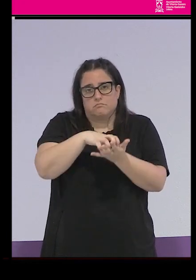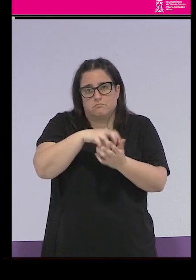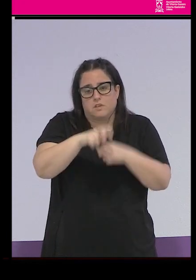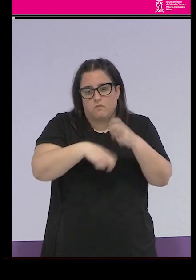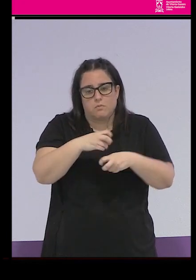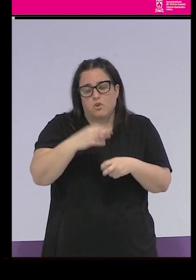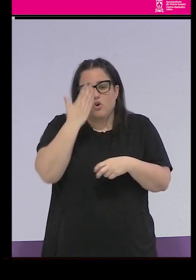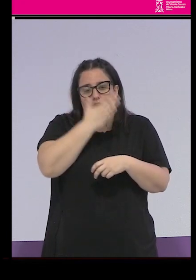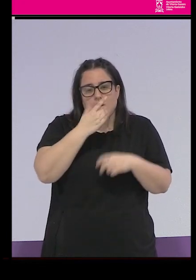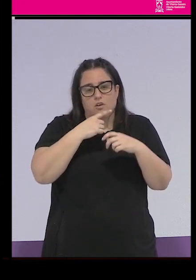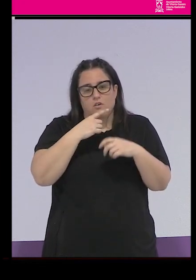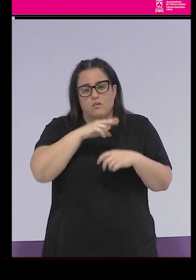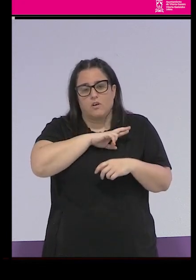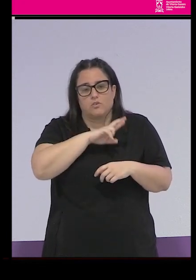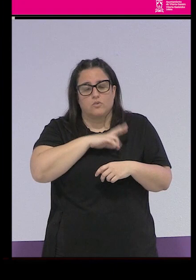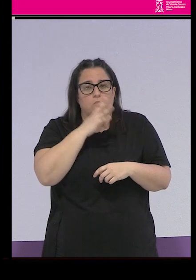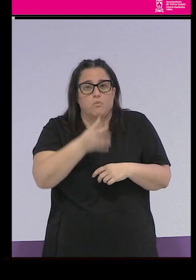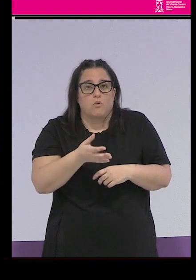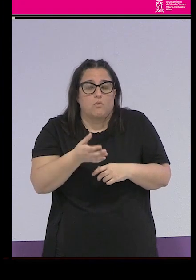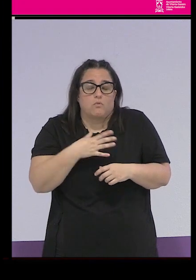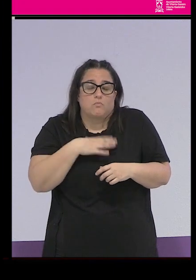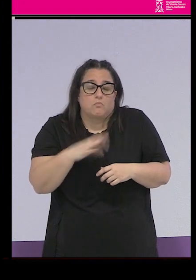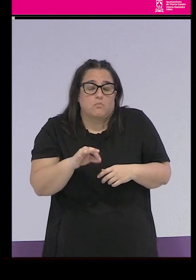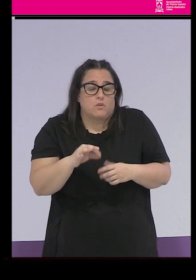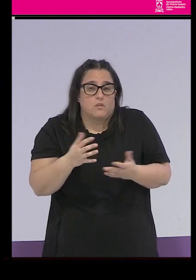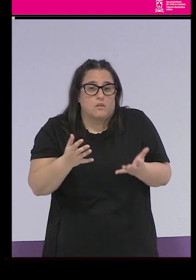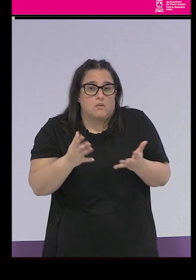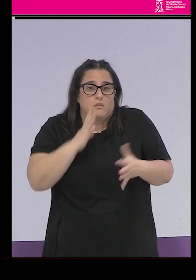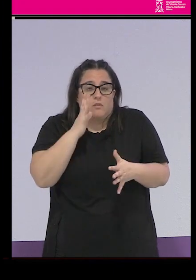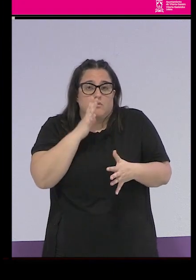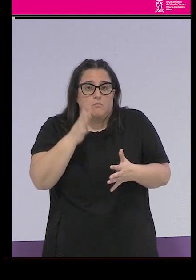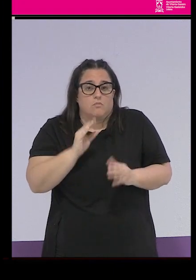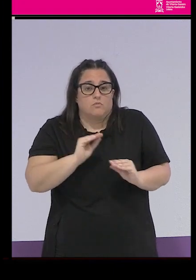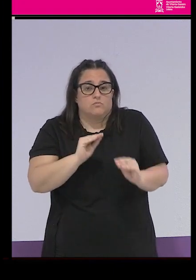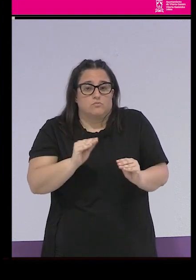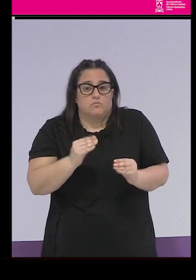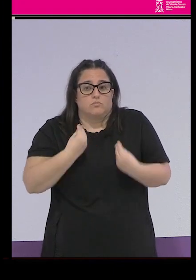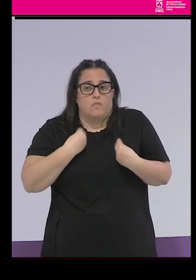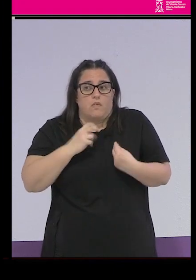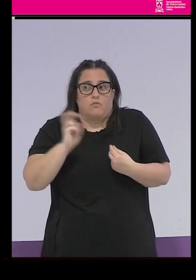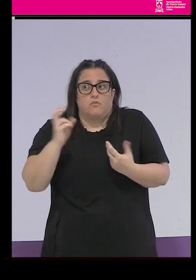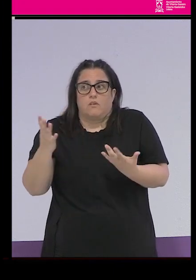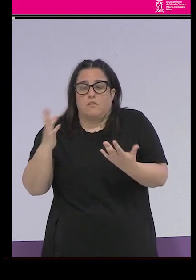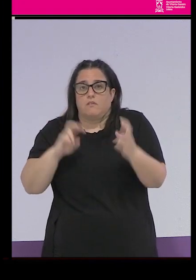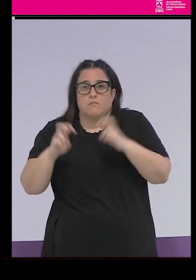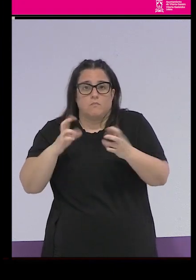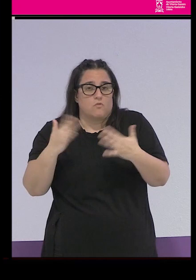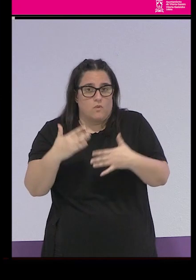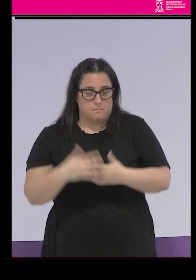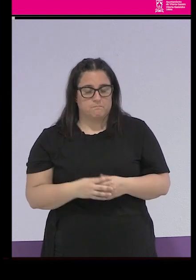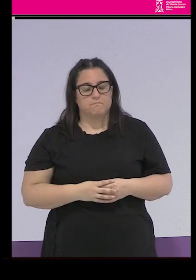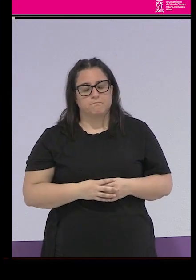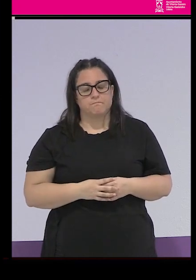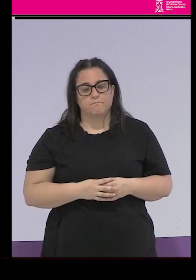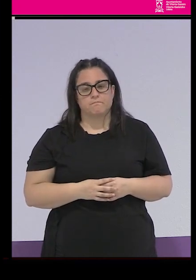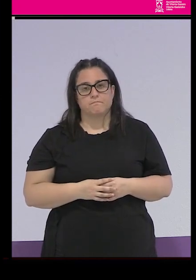o colegios religiosos porque, bueno, pues me imagino que en muchos casos no tendrían otra alternativa, ¿no? Y esto es una de